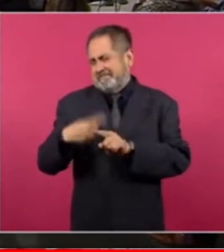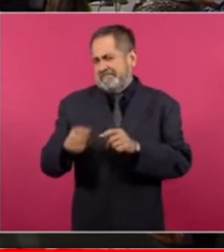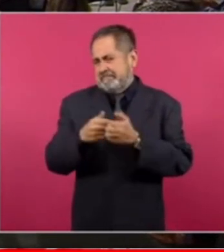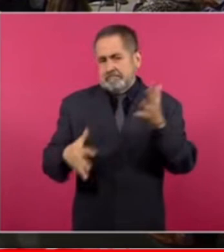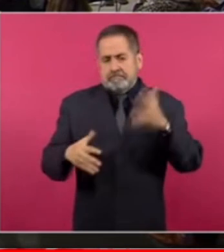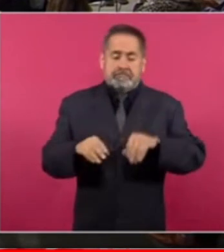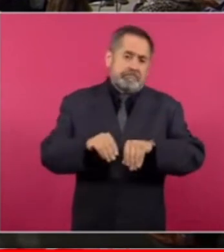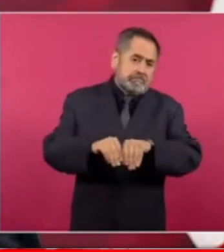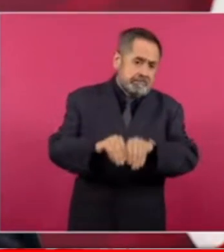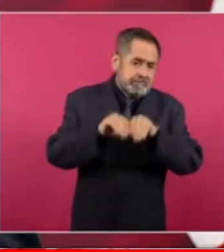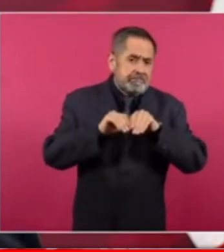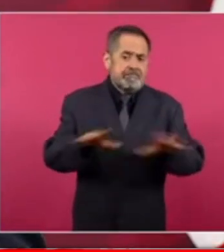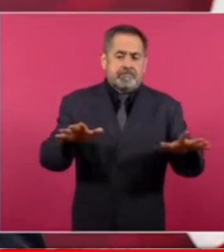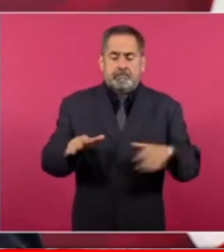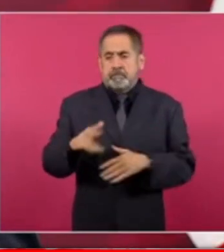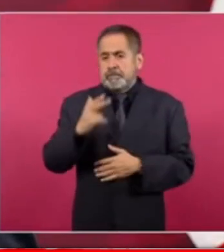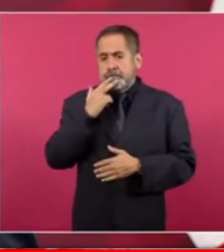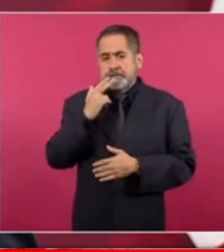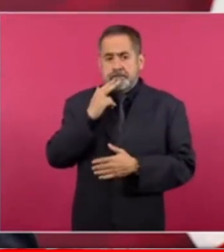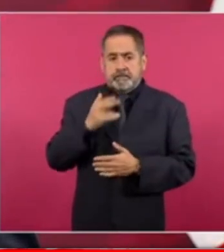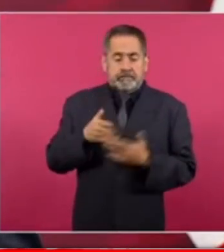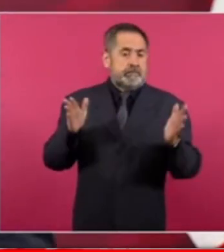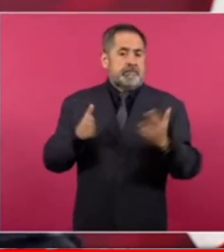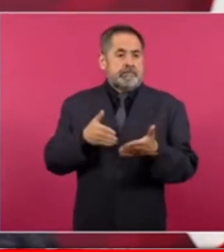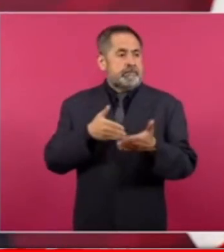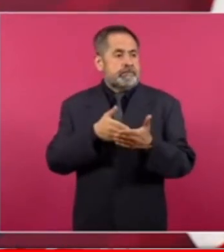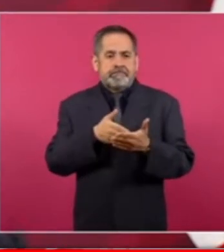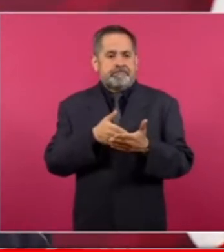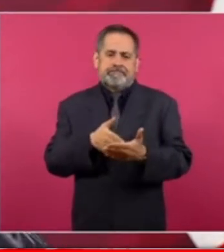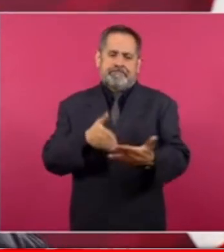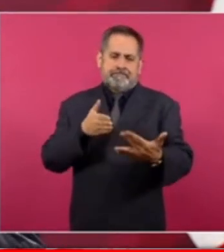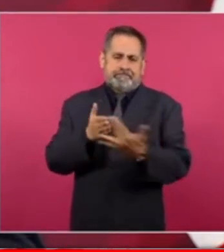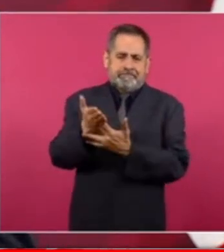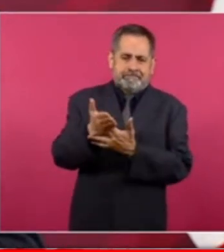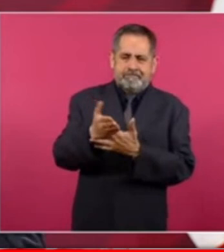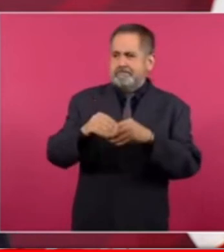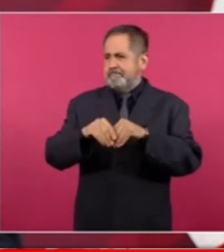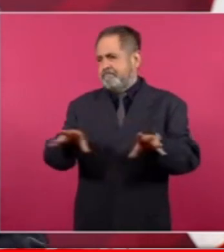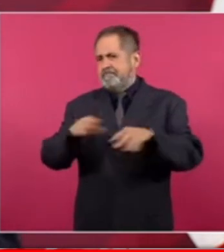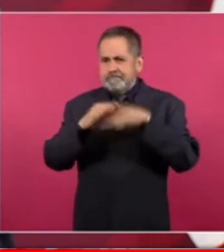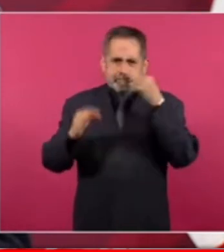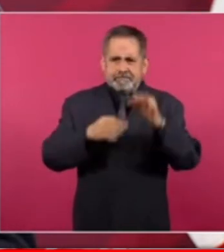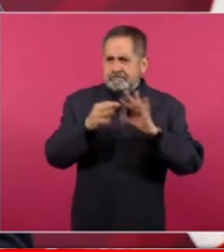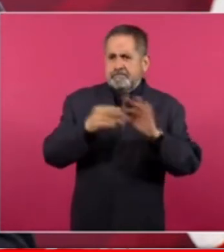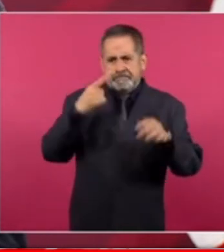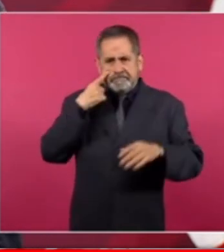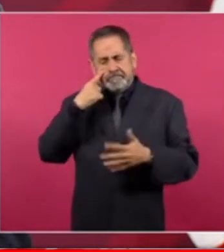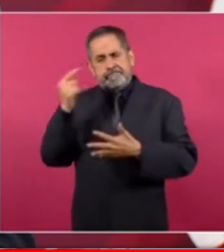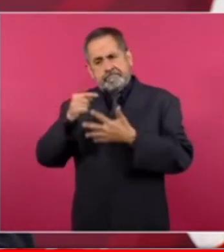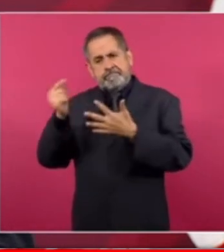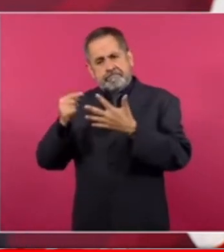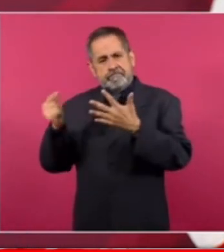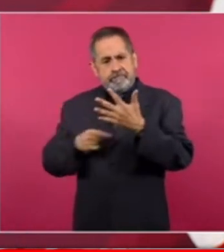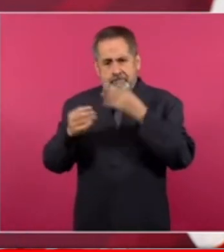fue una ruptura al cerco informativo porque el que tiene